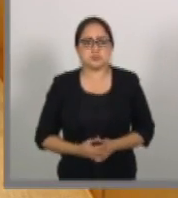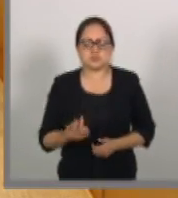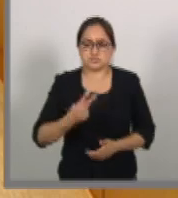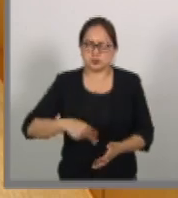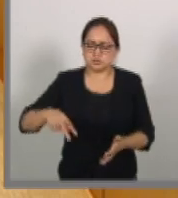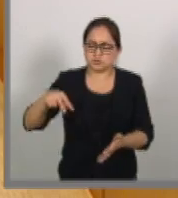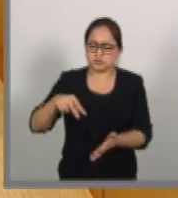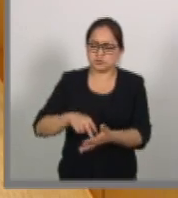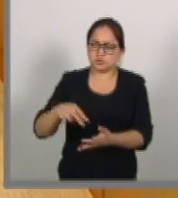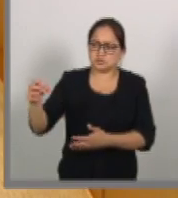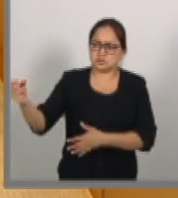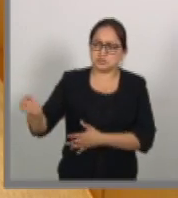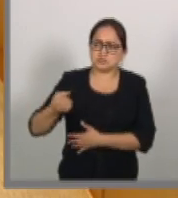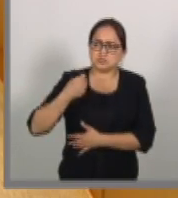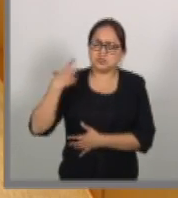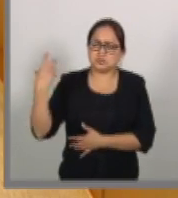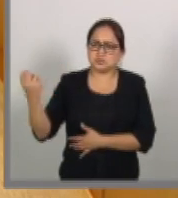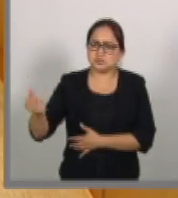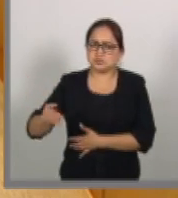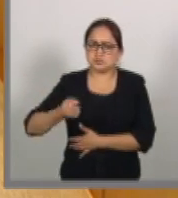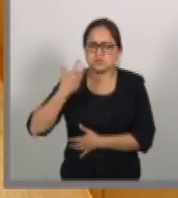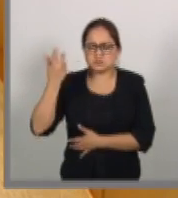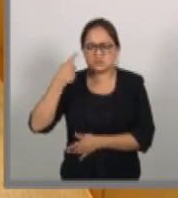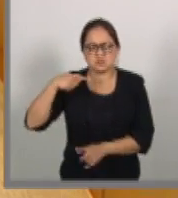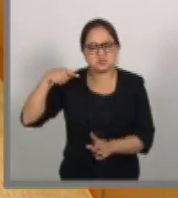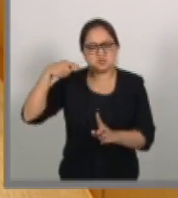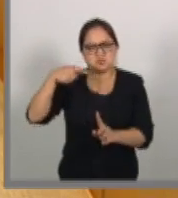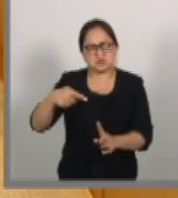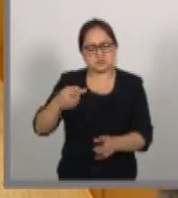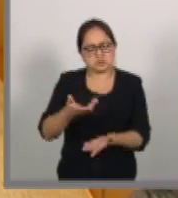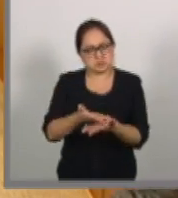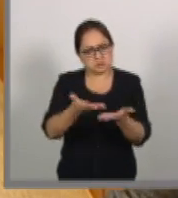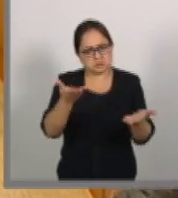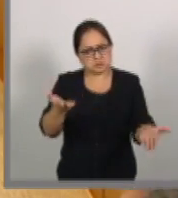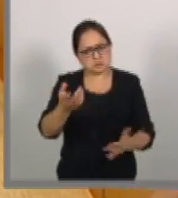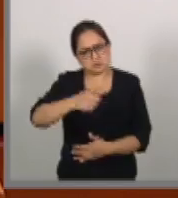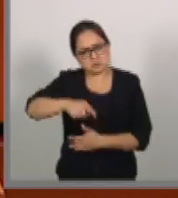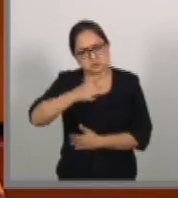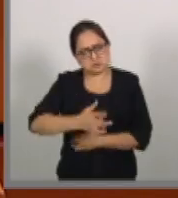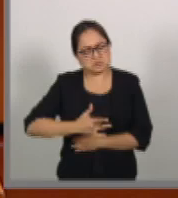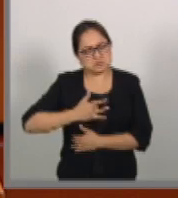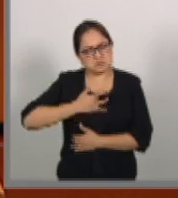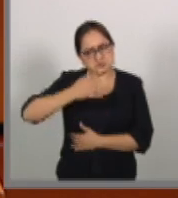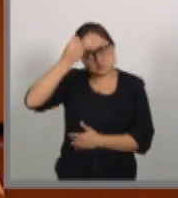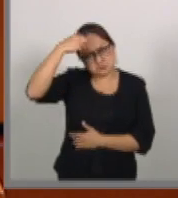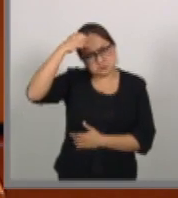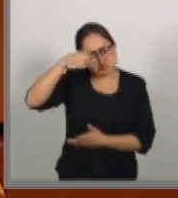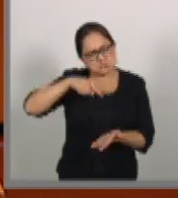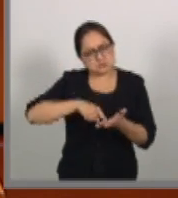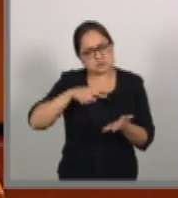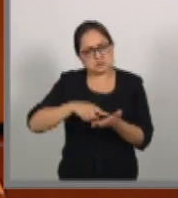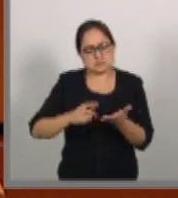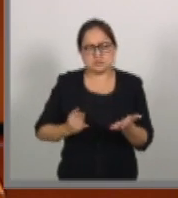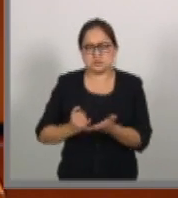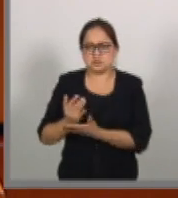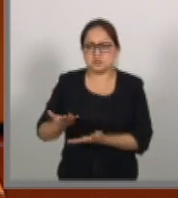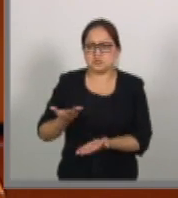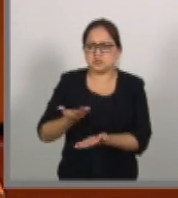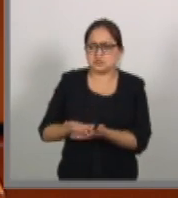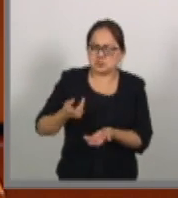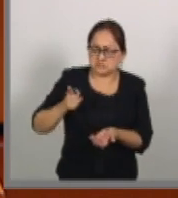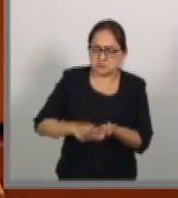de esta tribuna para poner a su consideración el dictamen realizado en las